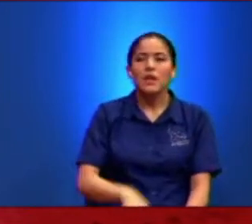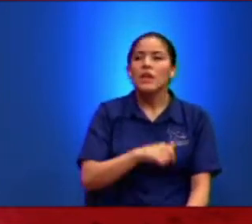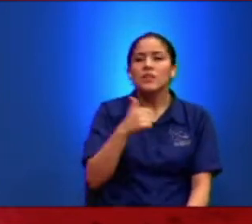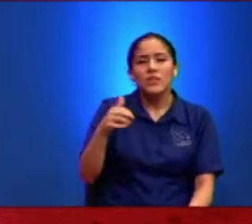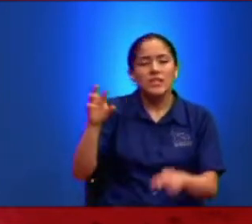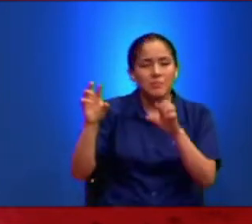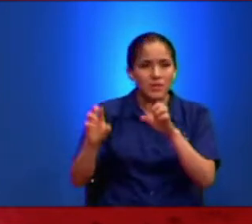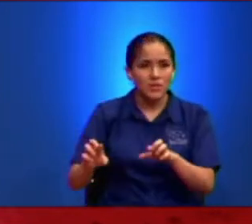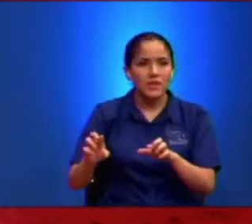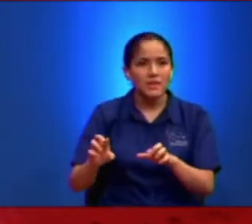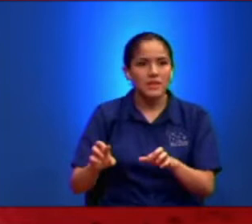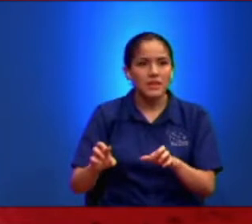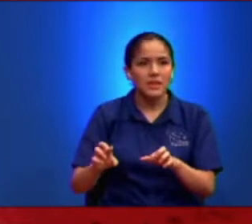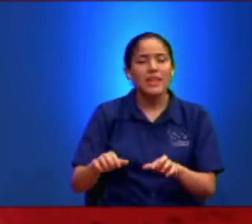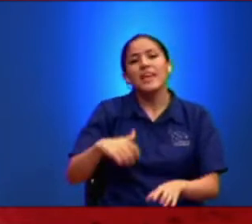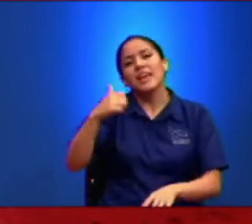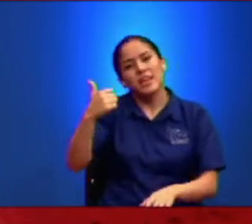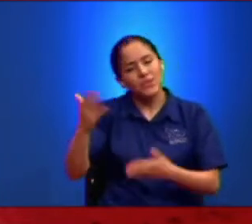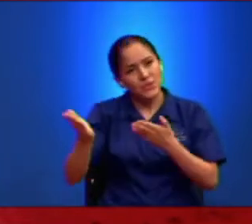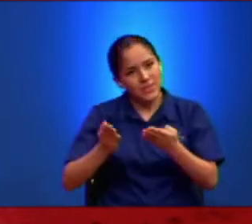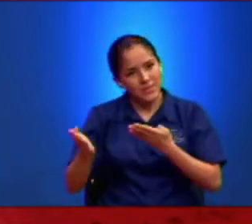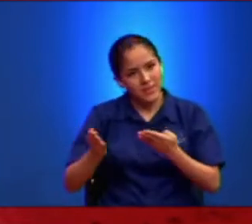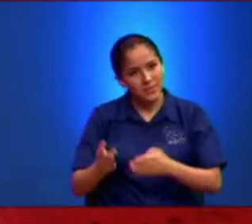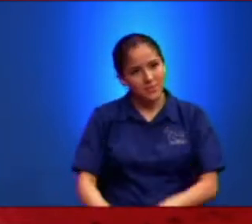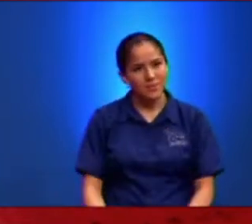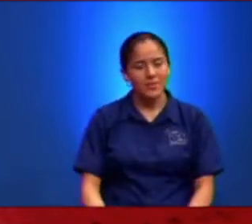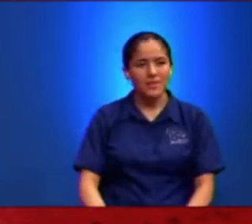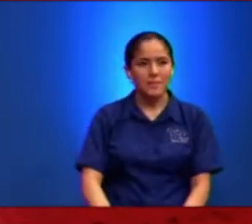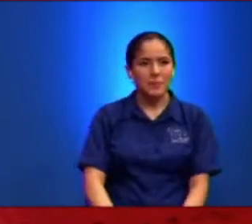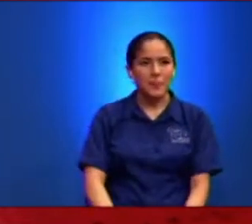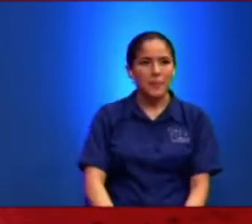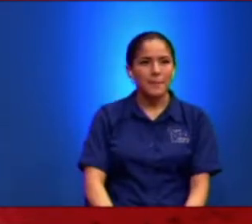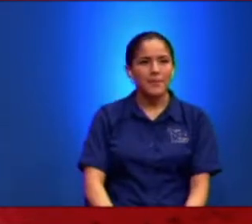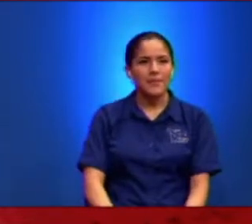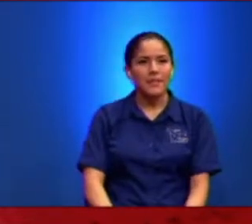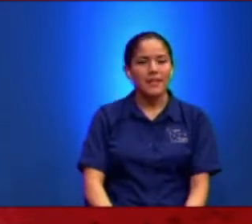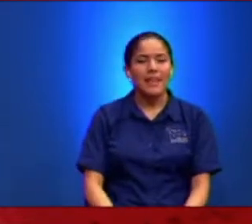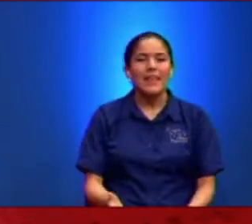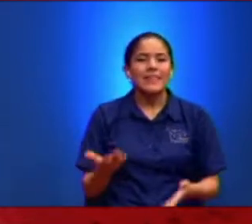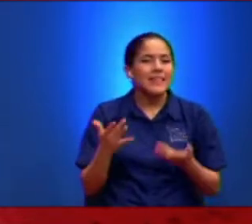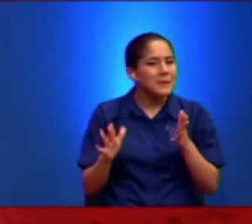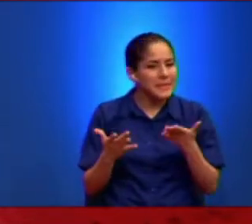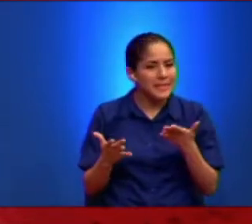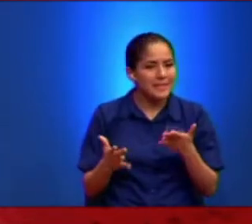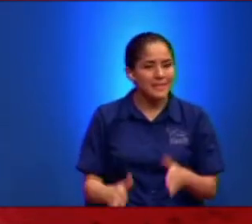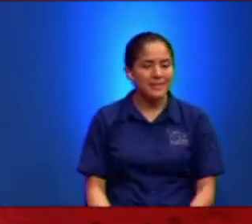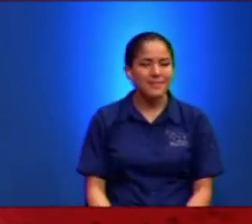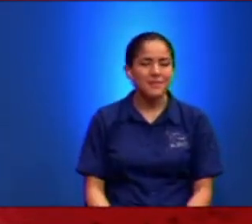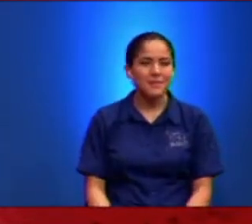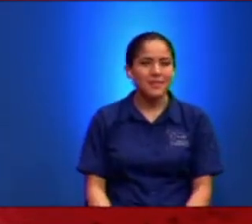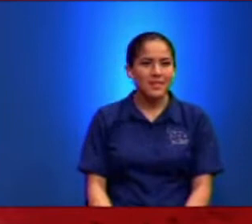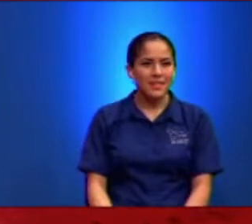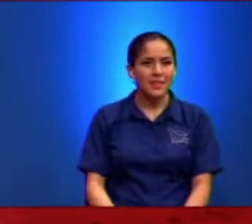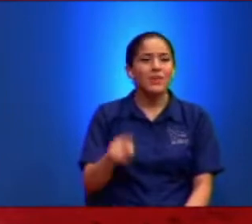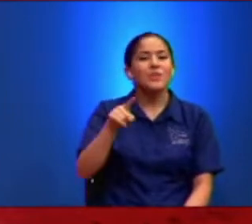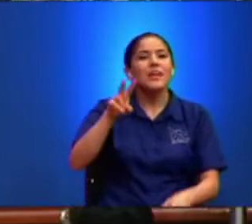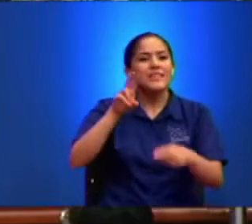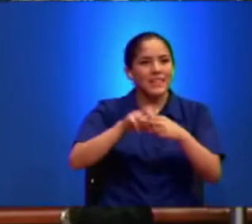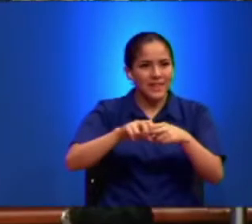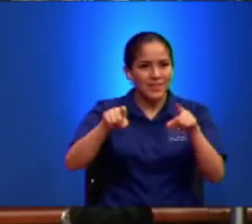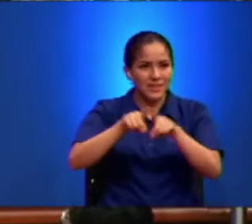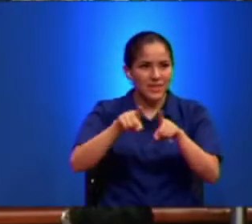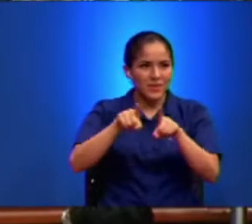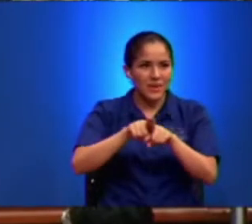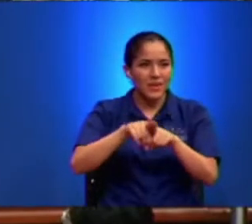Jenny Vamos Para El Otro Tal Vez Si Están Sentados Donde Mismo Tal Vez